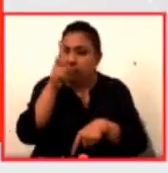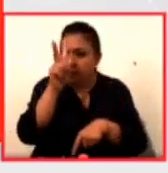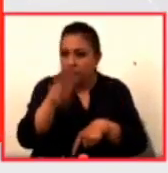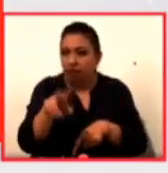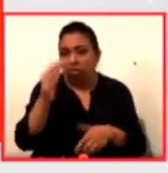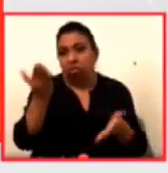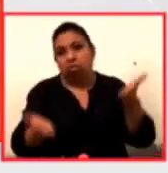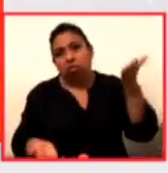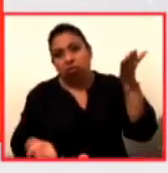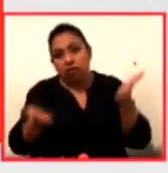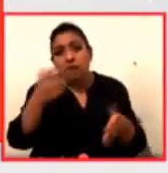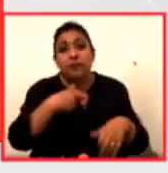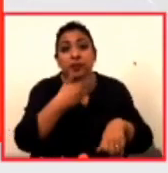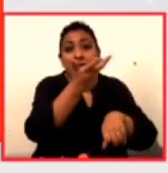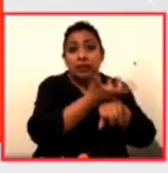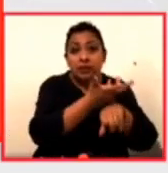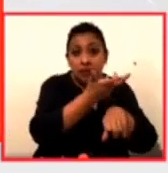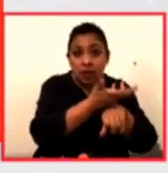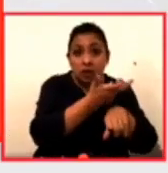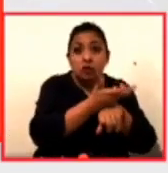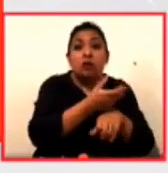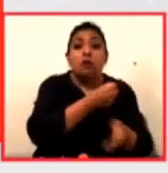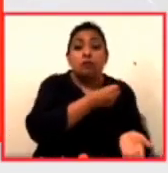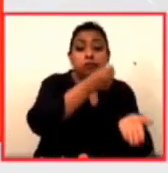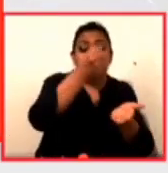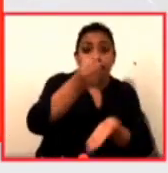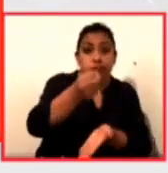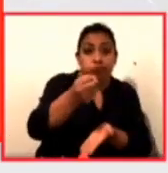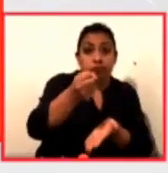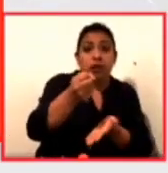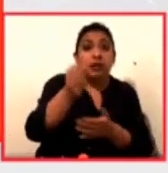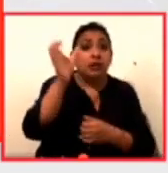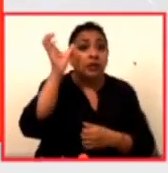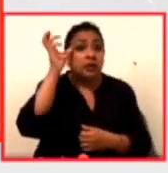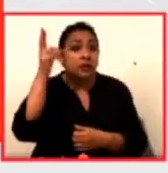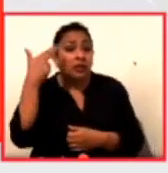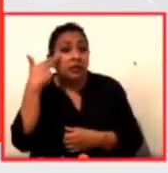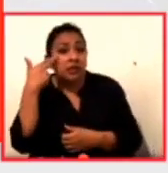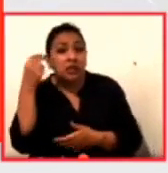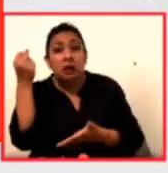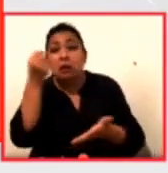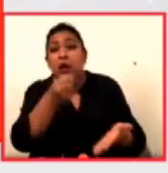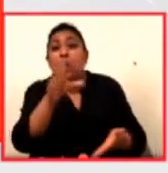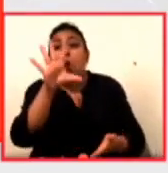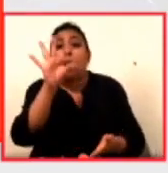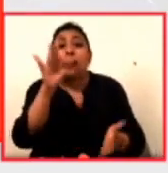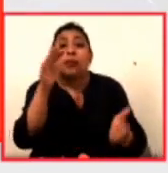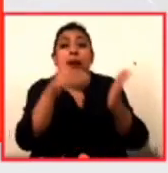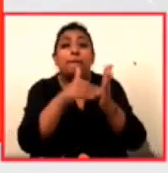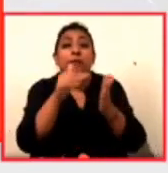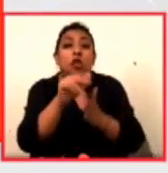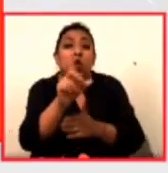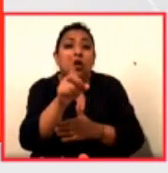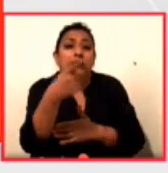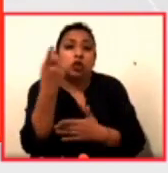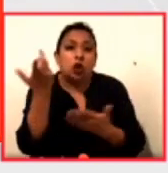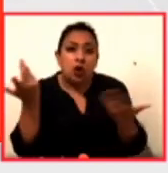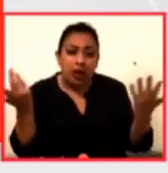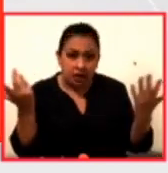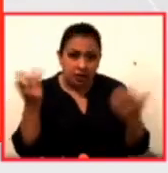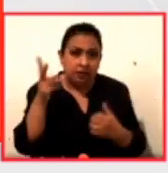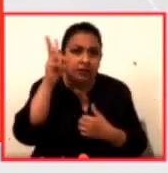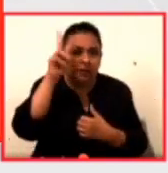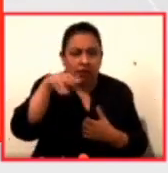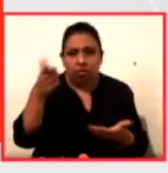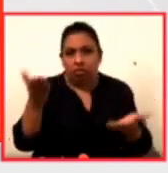mientras Estados Unidos hace estas aportaciones China hace aportaciones de 40 millones de dólares entonces si sin duda hay una